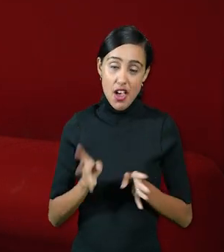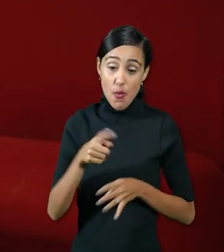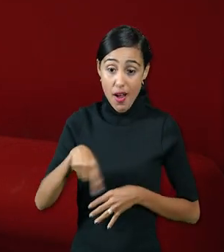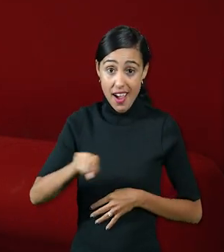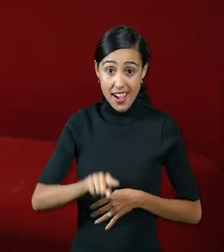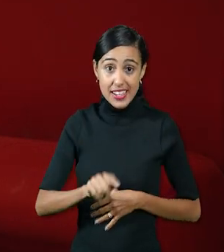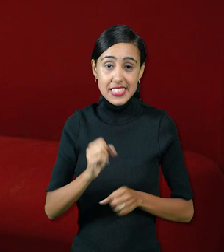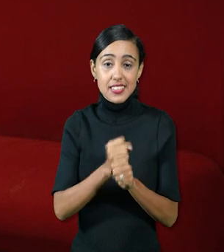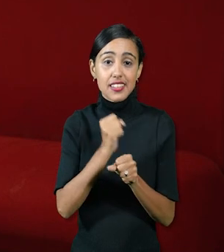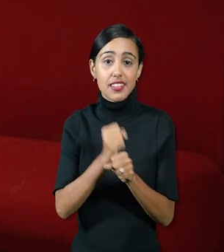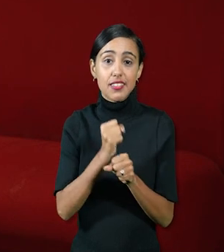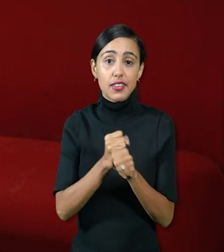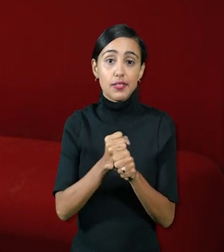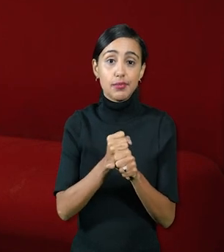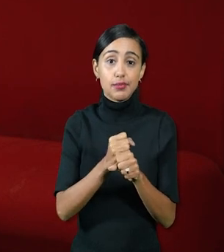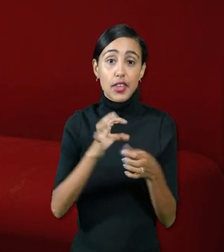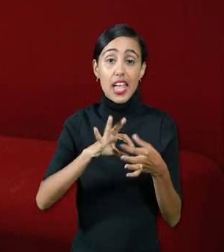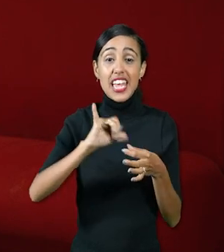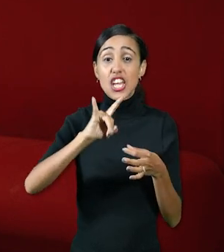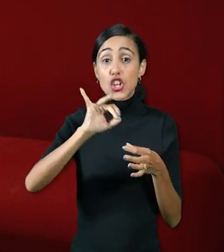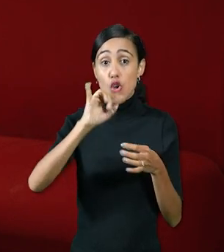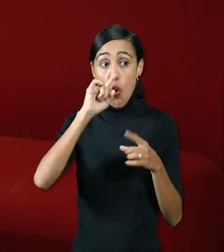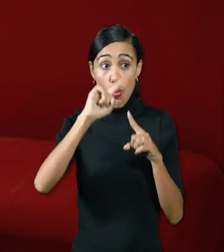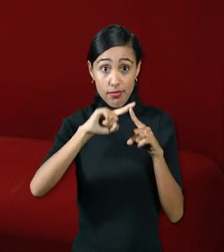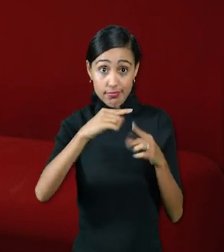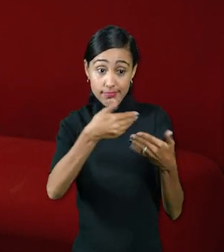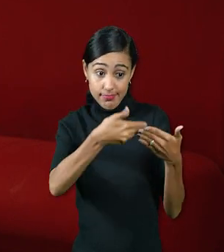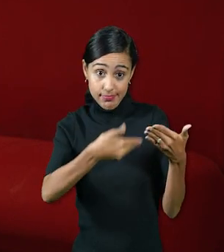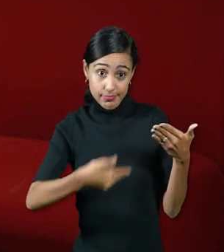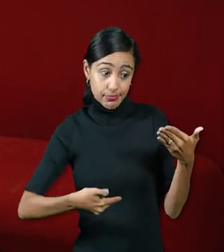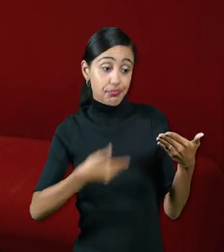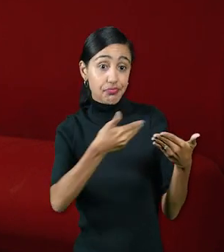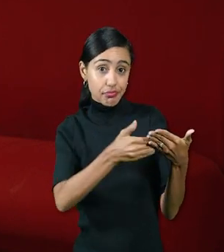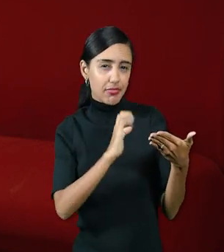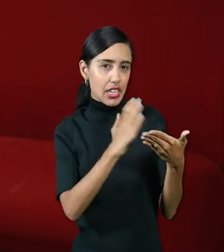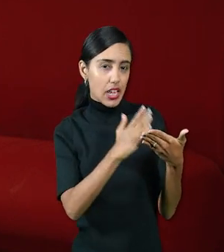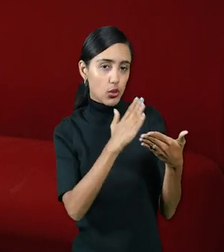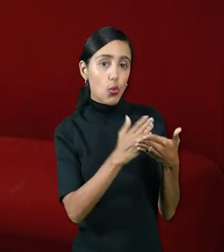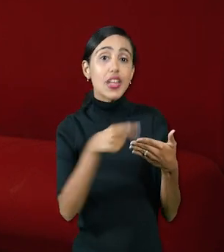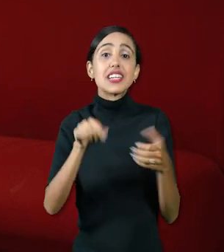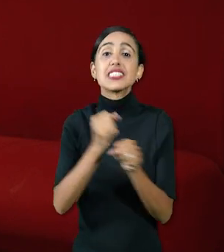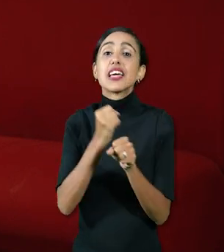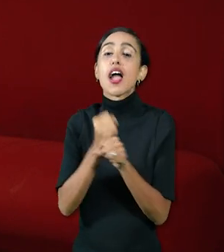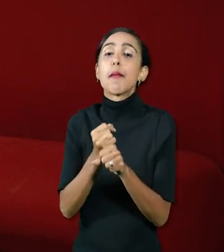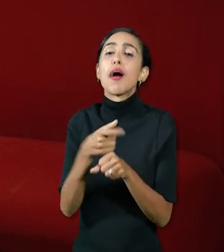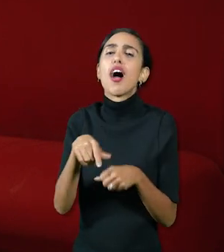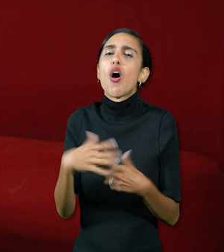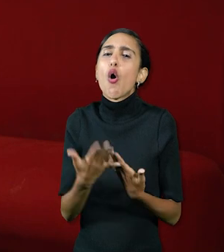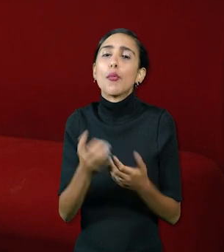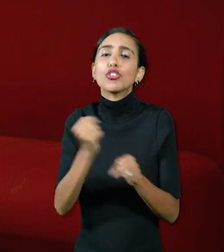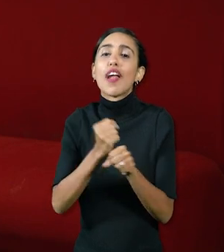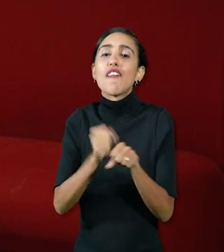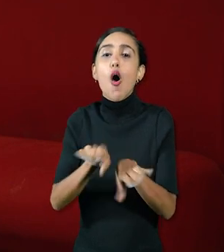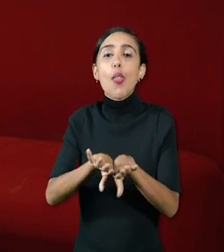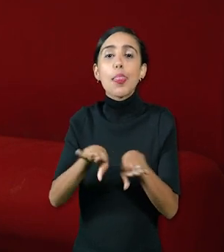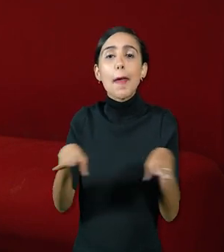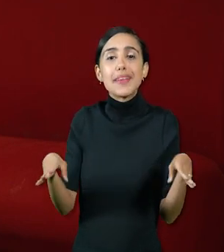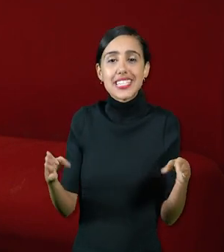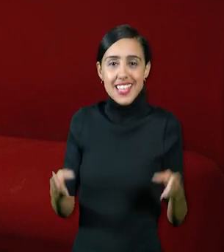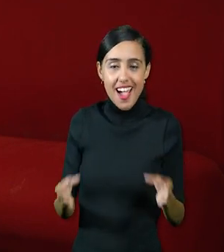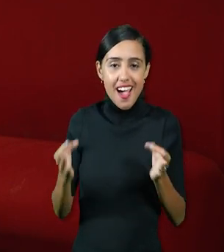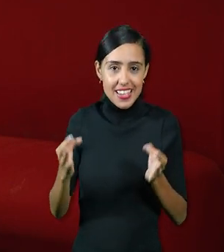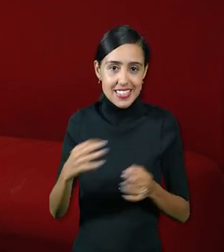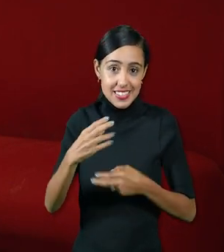con el guión y se estudia en algo que se conoce como trabajo de mesa Eso lo hace el director